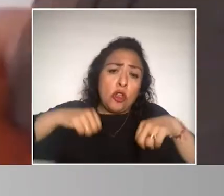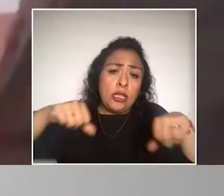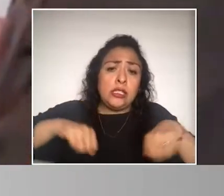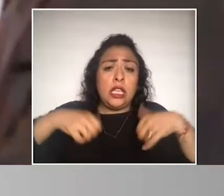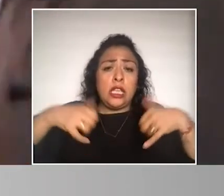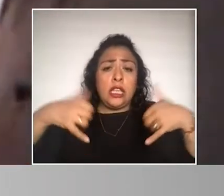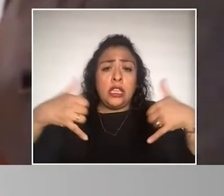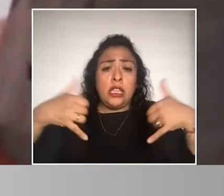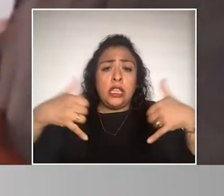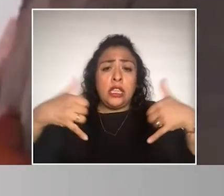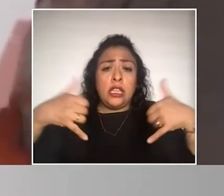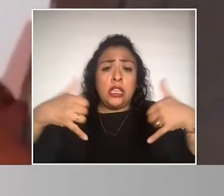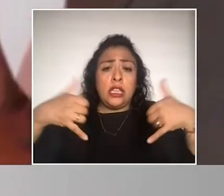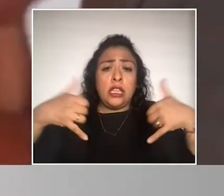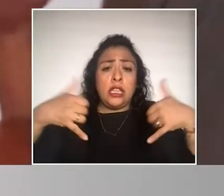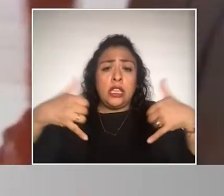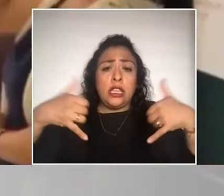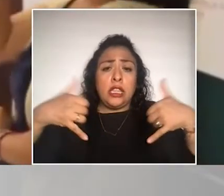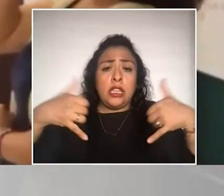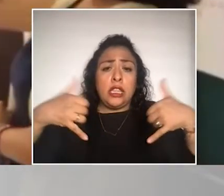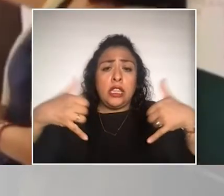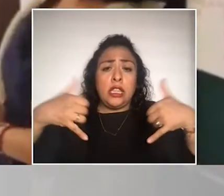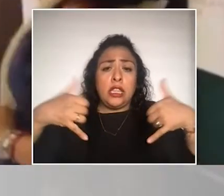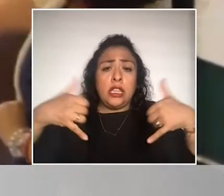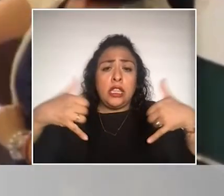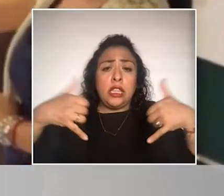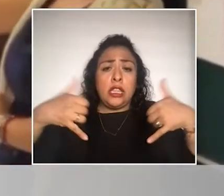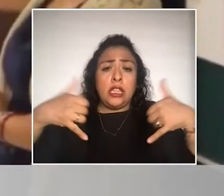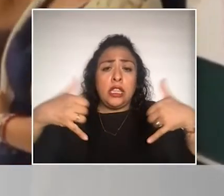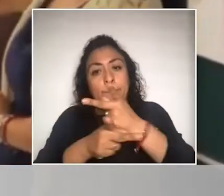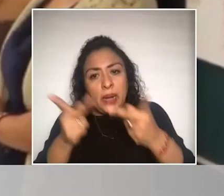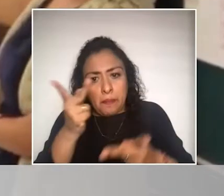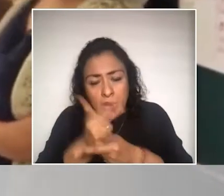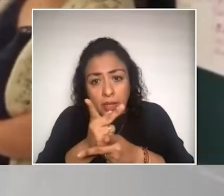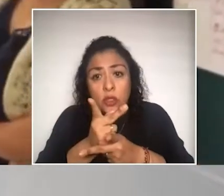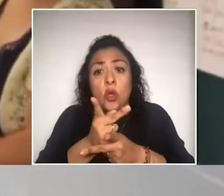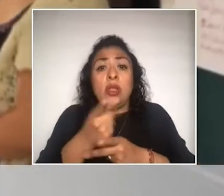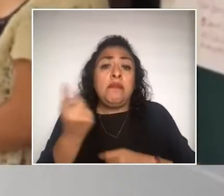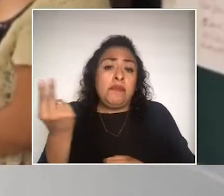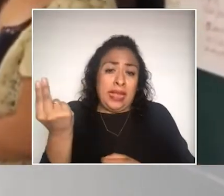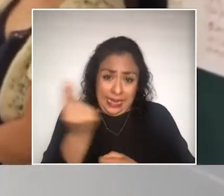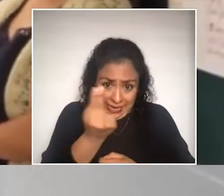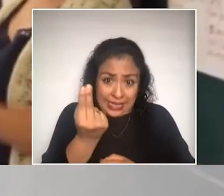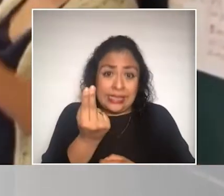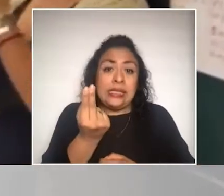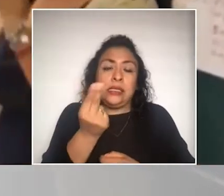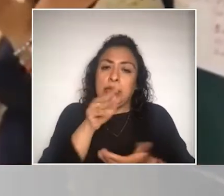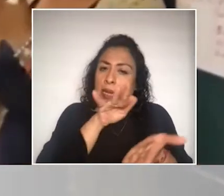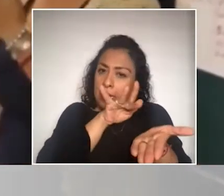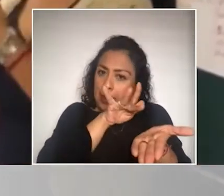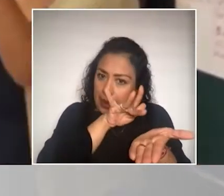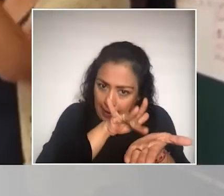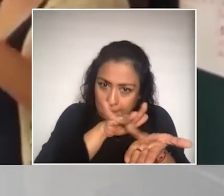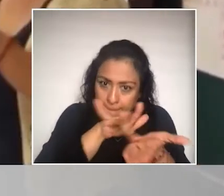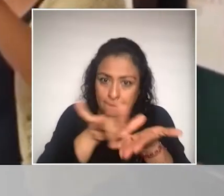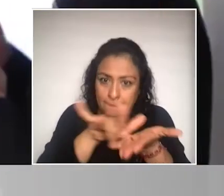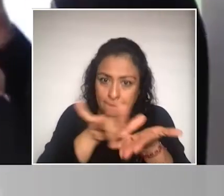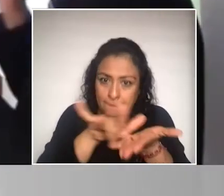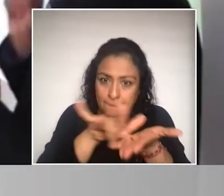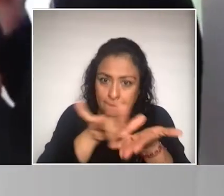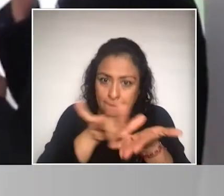estudiando secundario, preparatoria y que requieren, porque lo sabemos, de apoyo extraordinario para poder